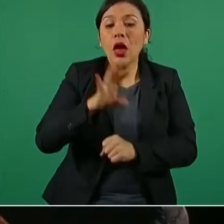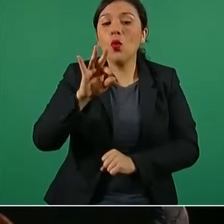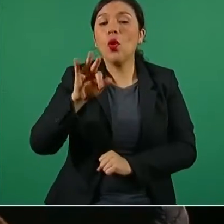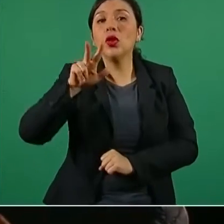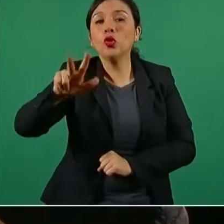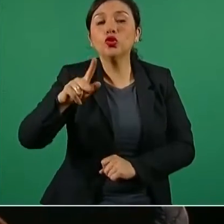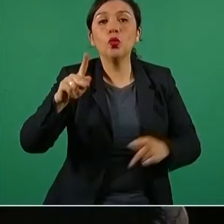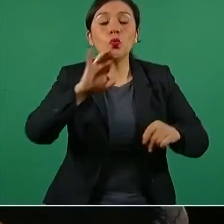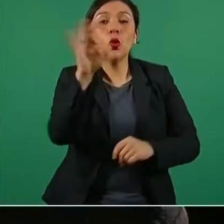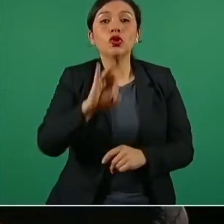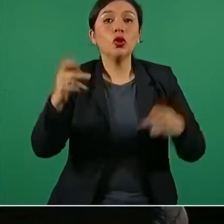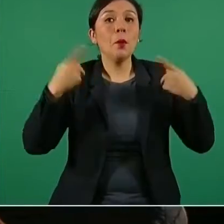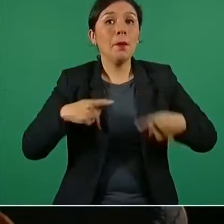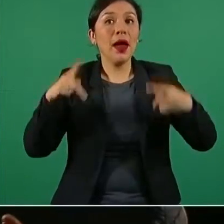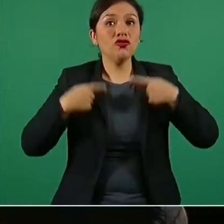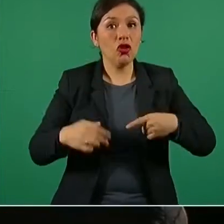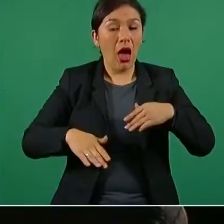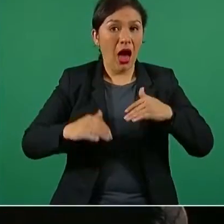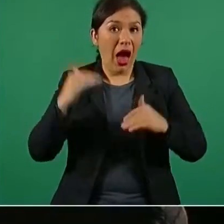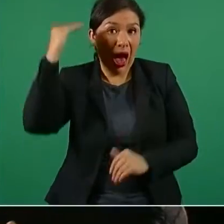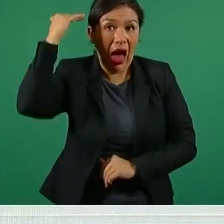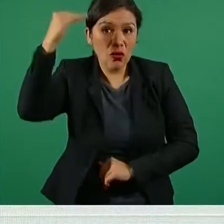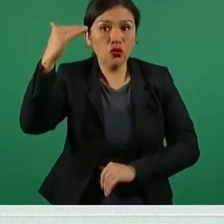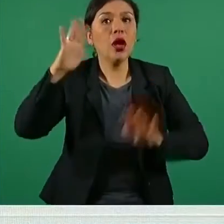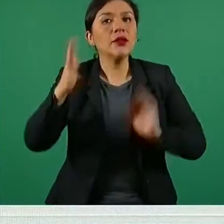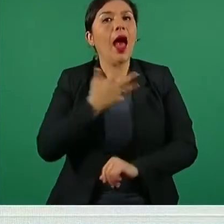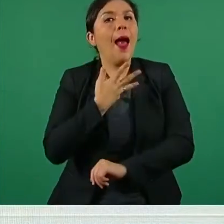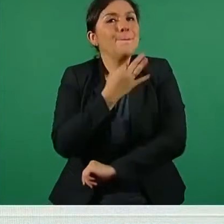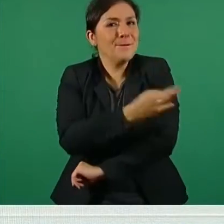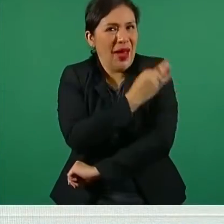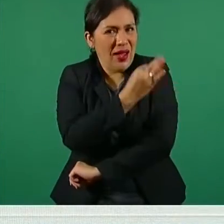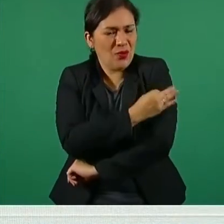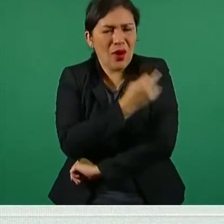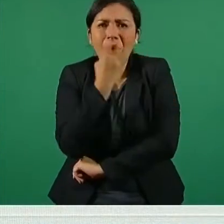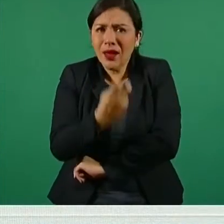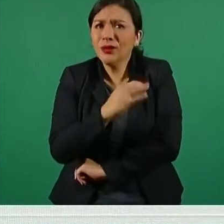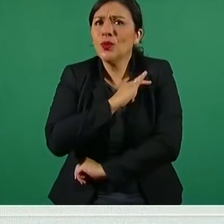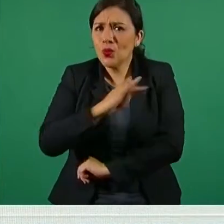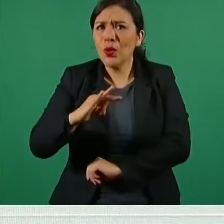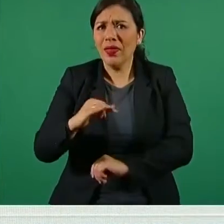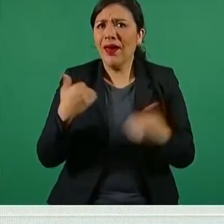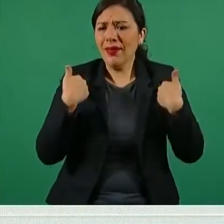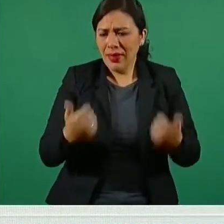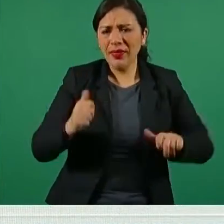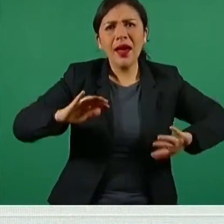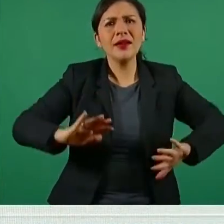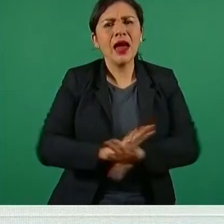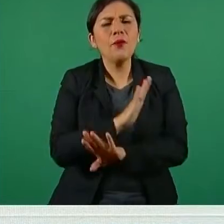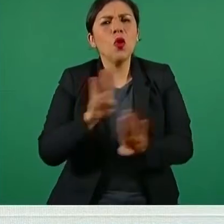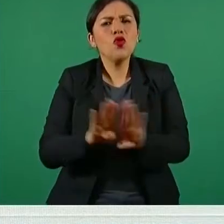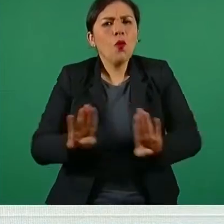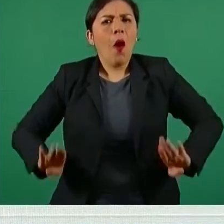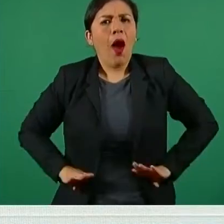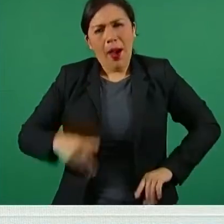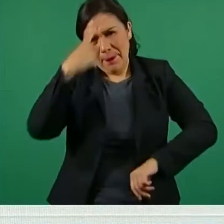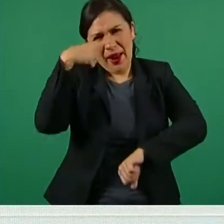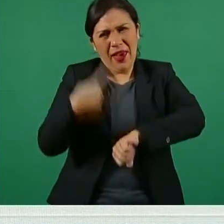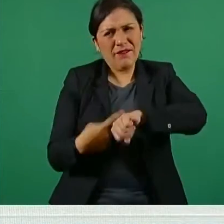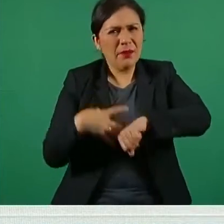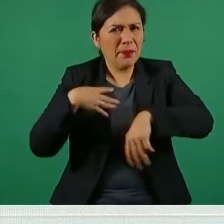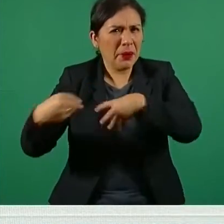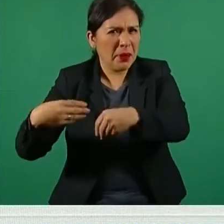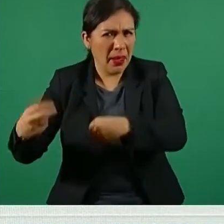adulta vacunada, eso nos permite tener un cambio importante en cómo se presenta la epidemia. ¿Cuál es el cambio